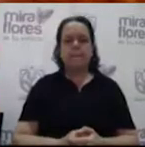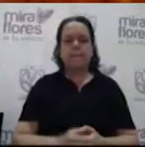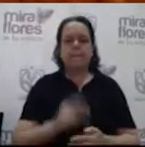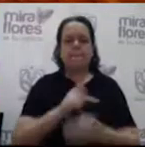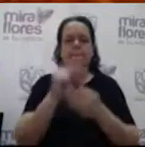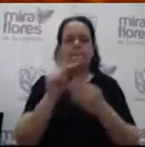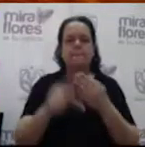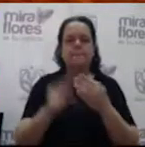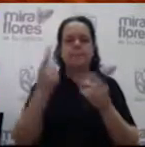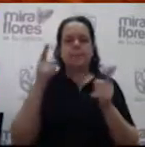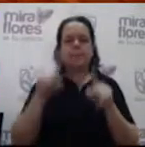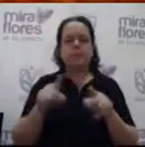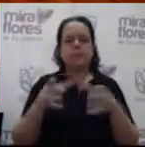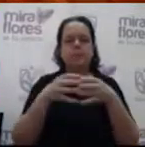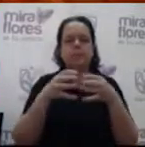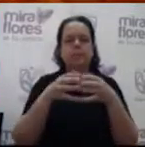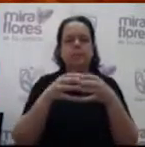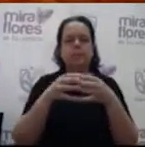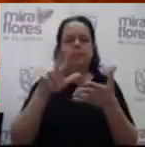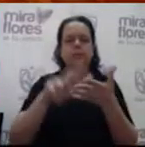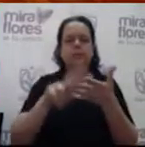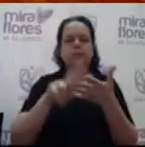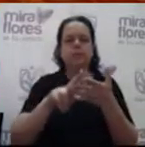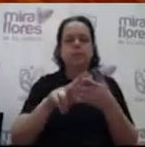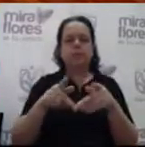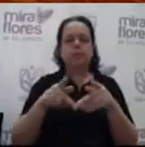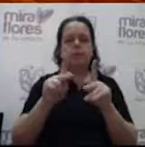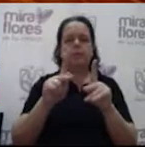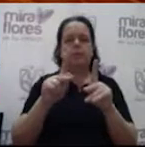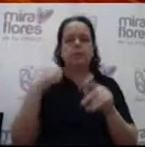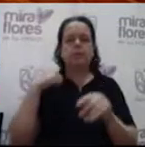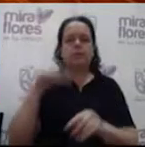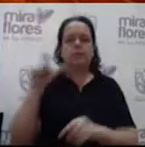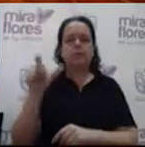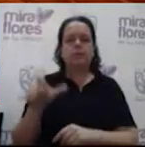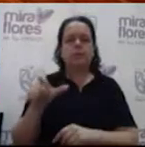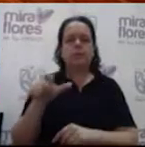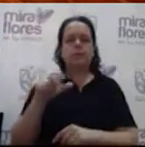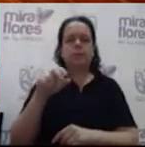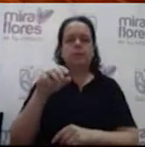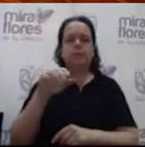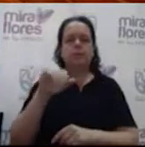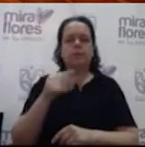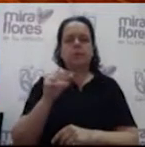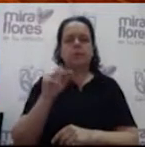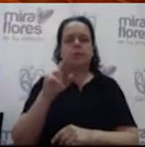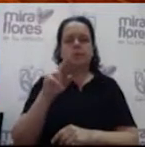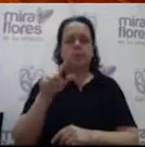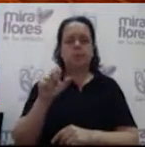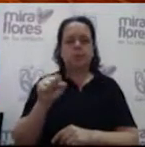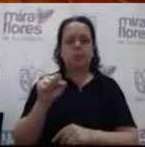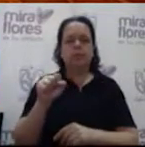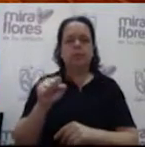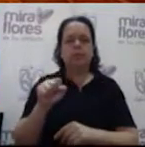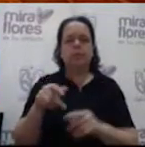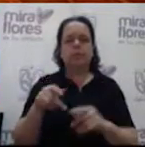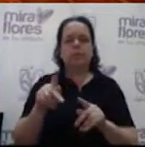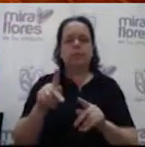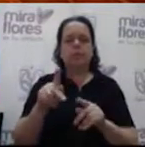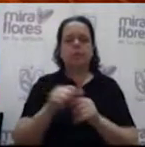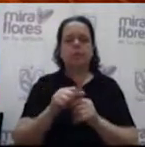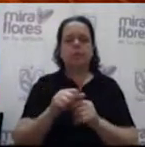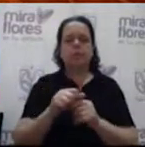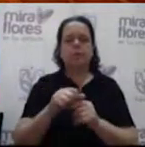Proyecto de acuerdo de consejo que aprueba la licencia del alcalde de Miraflores, Jorge Vicente Martín Muñoz Wells, y autoriza su viaje a la ciudad de